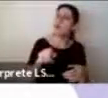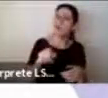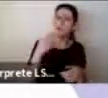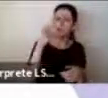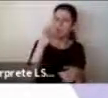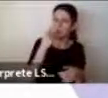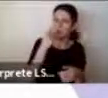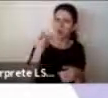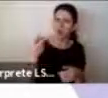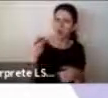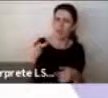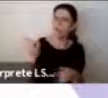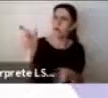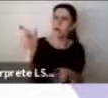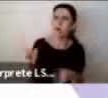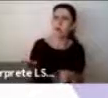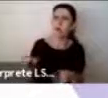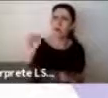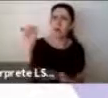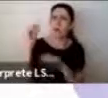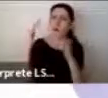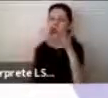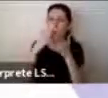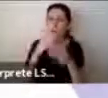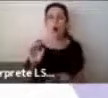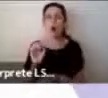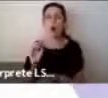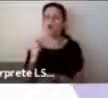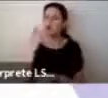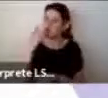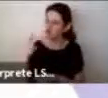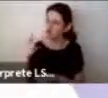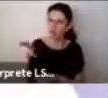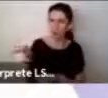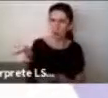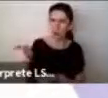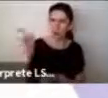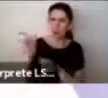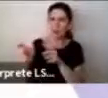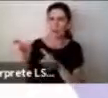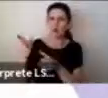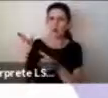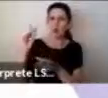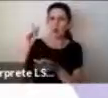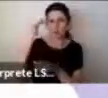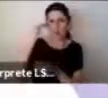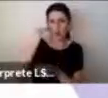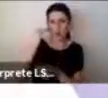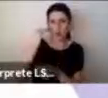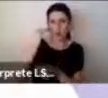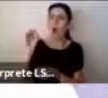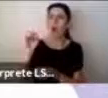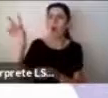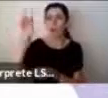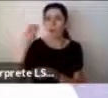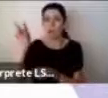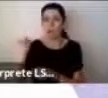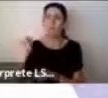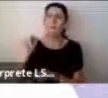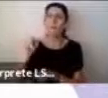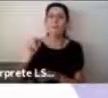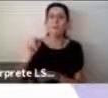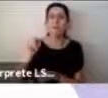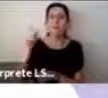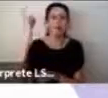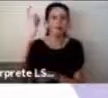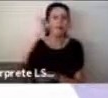pensando en que hay un tipo no más de personaje que representa un diagnóstico completo. Y